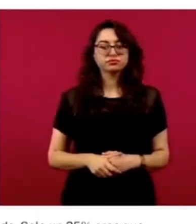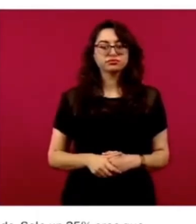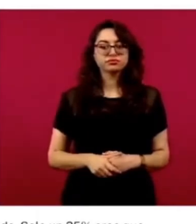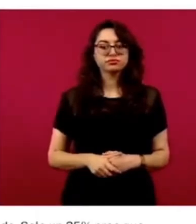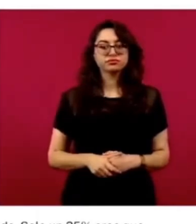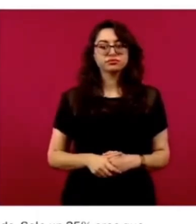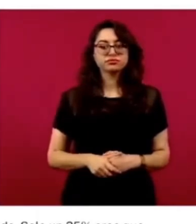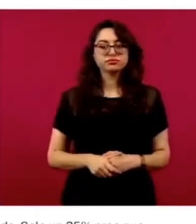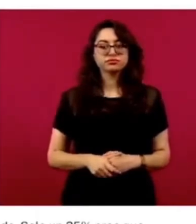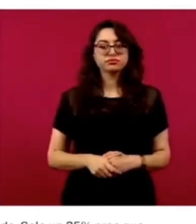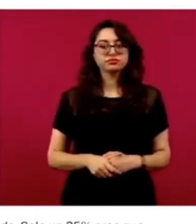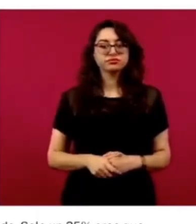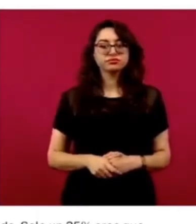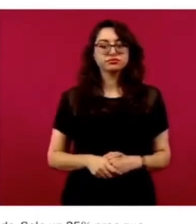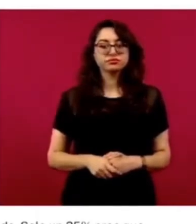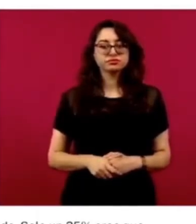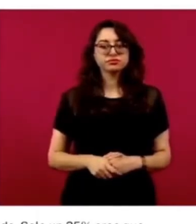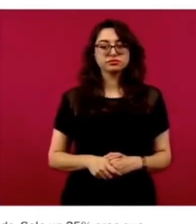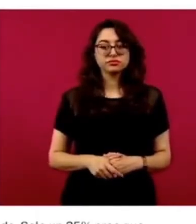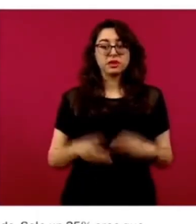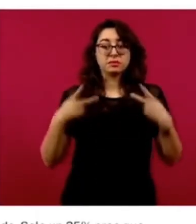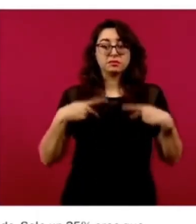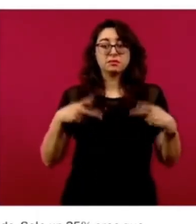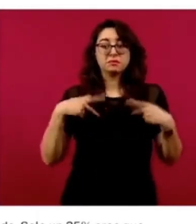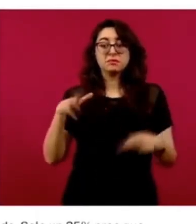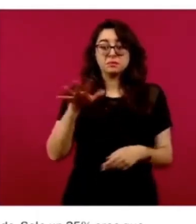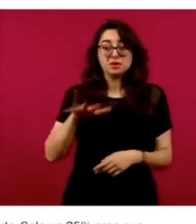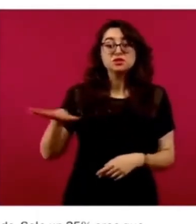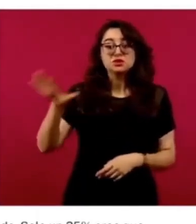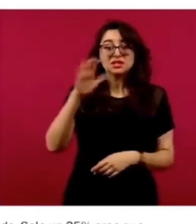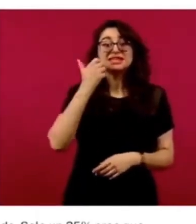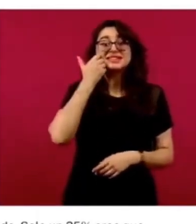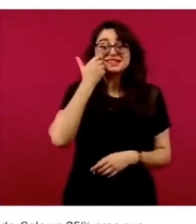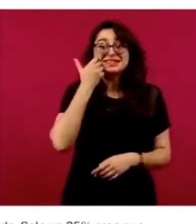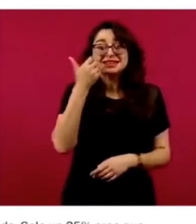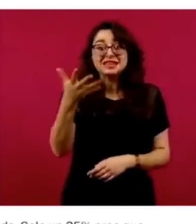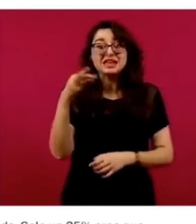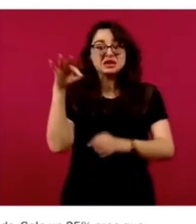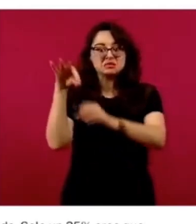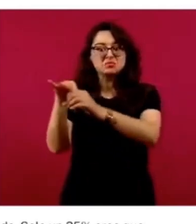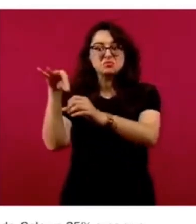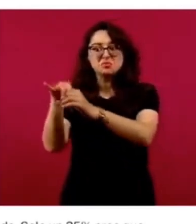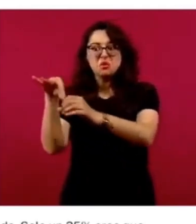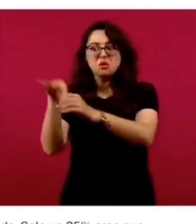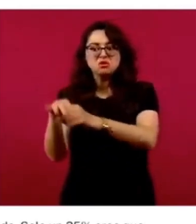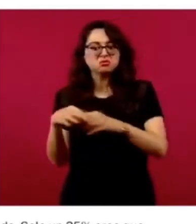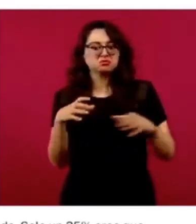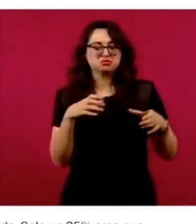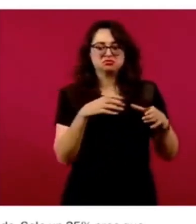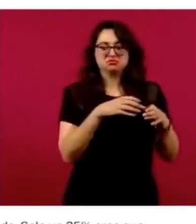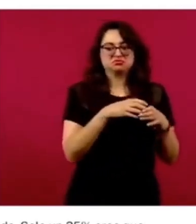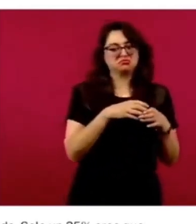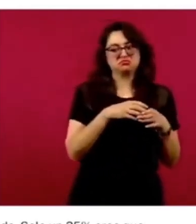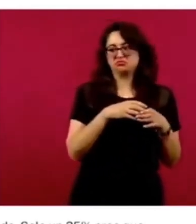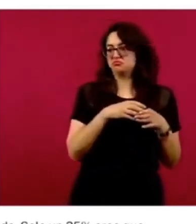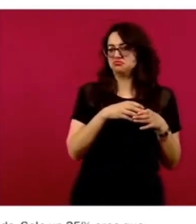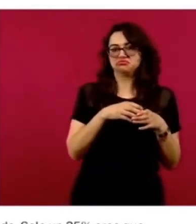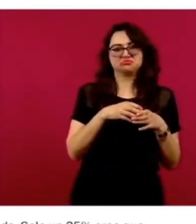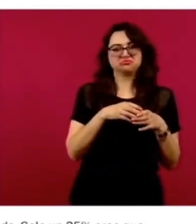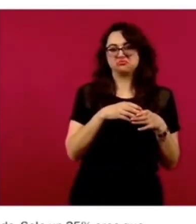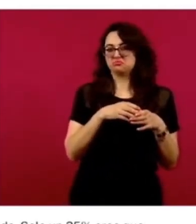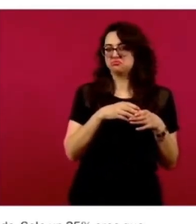Eso es lo que quiere la gente. Y estos aferrados, no tienen el 20 por ciento de aceptación.